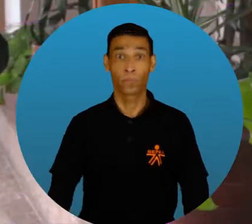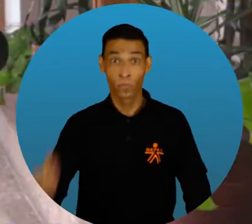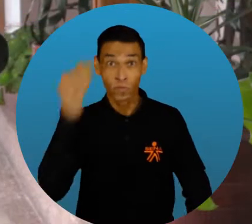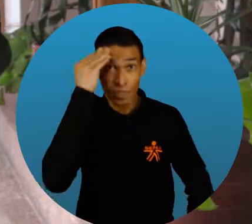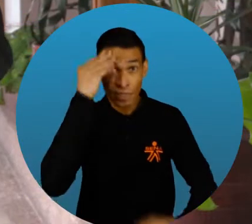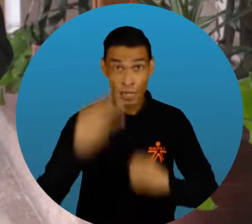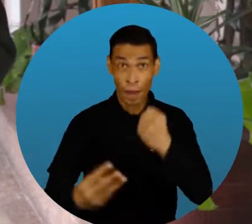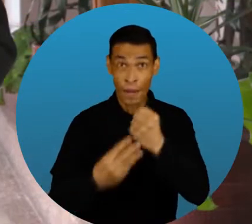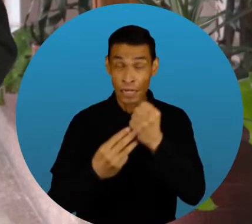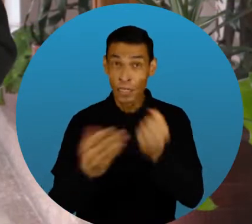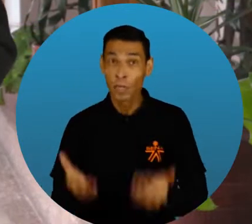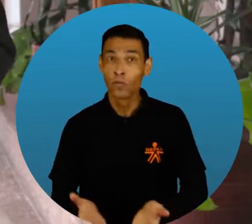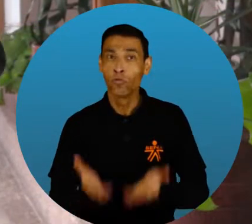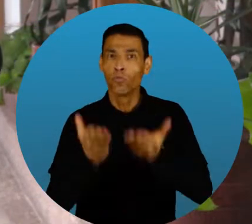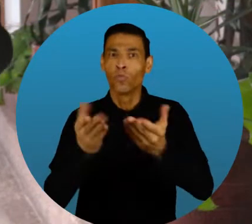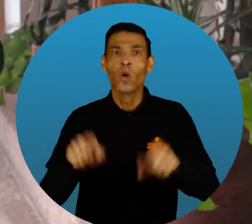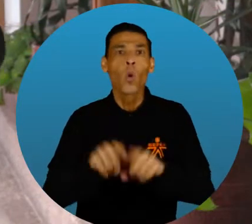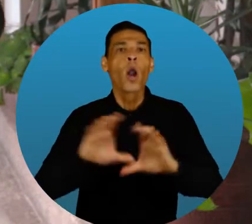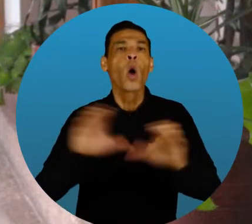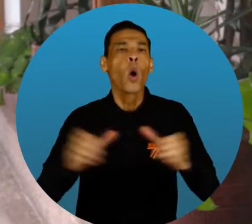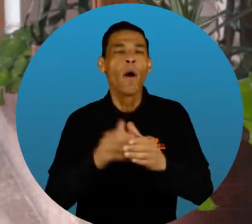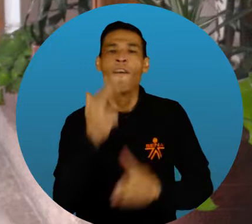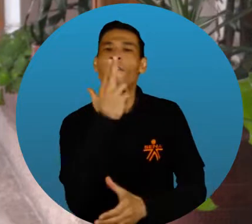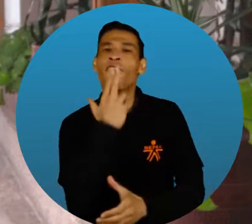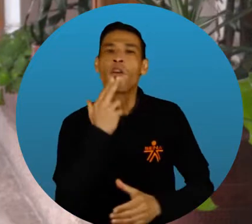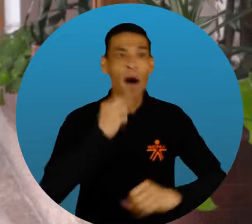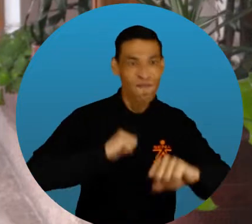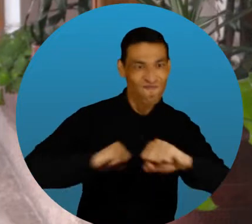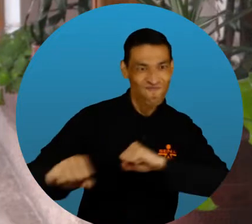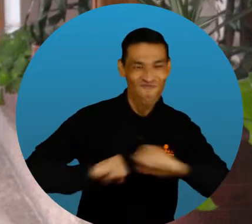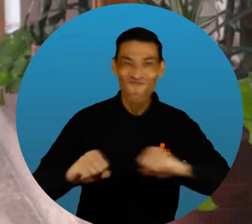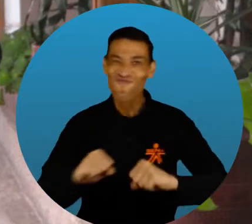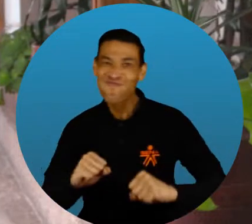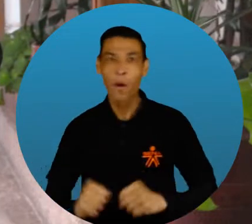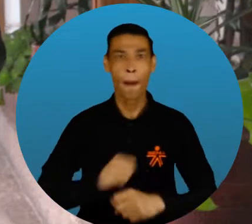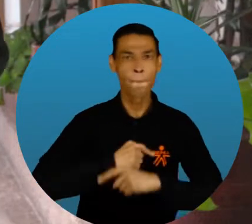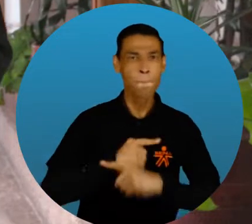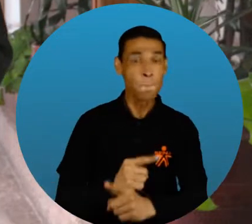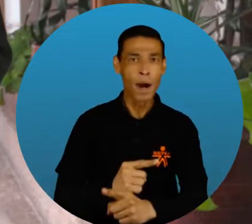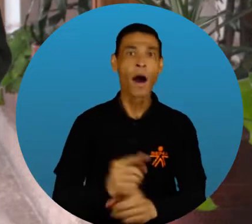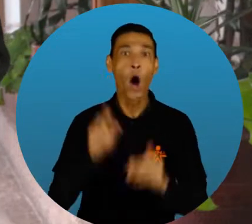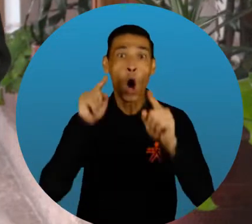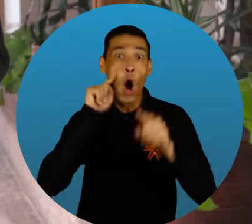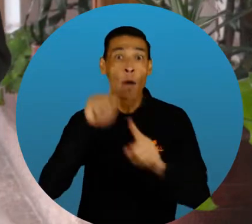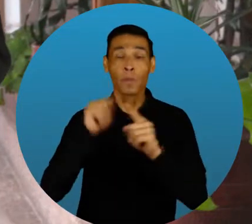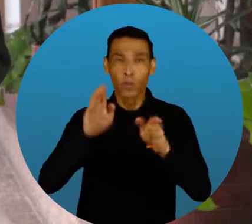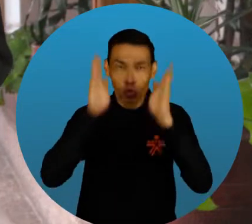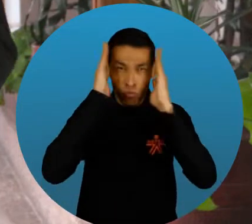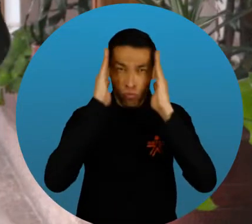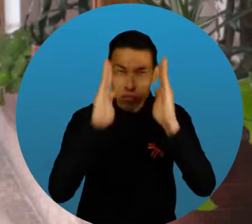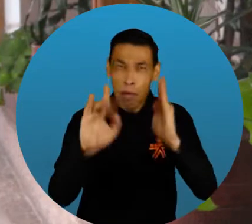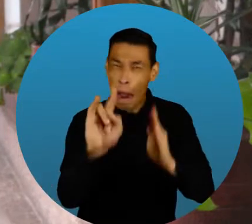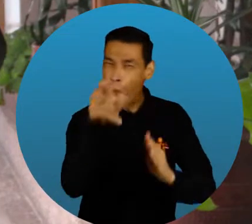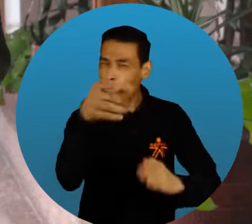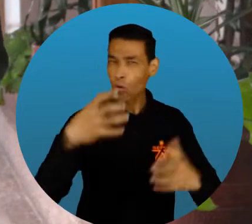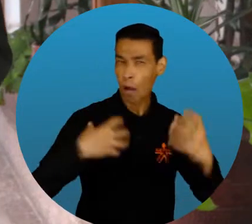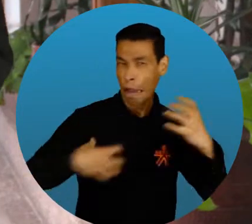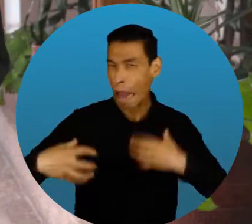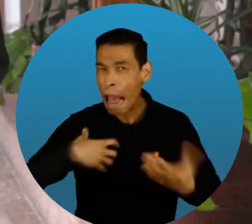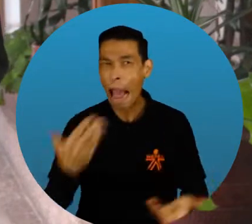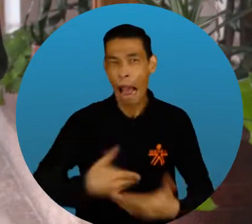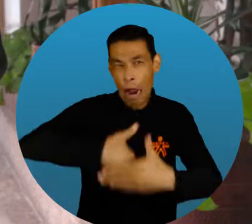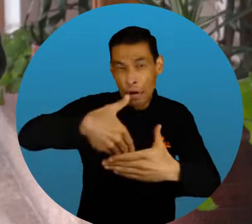¿Sabías que el Sena pone a tu disposición un equipo amable, efectivo y diligente Para brindar atención oportuna a tus